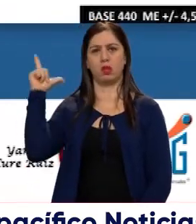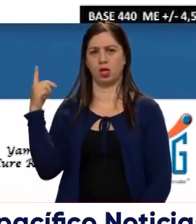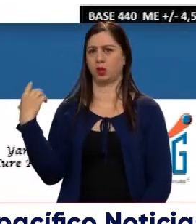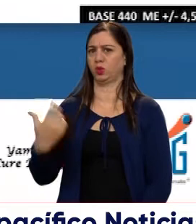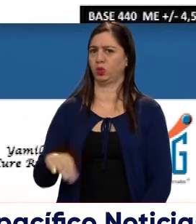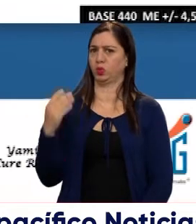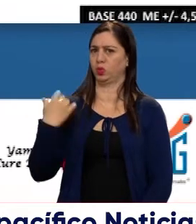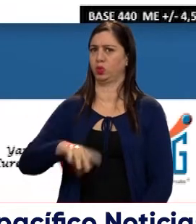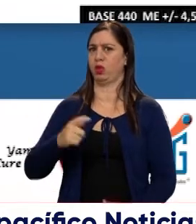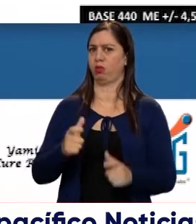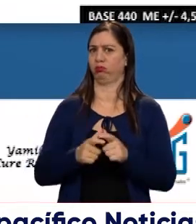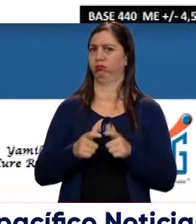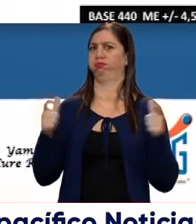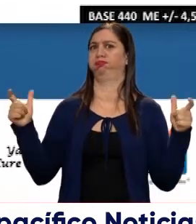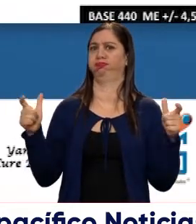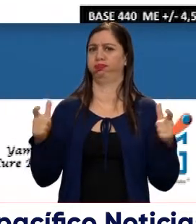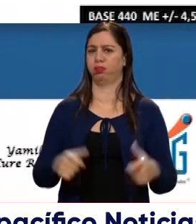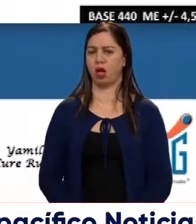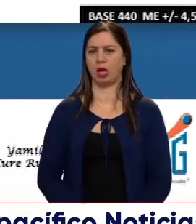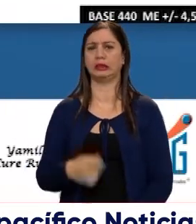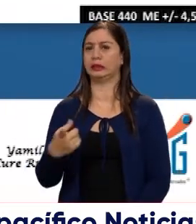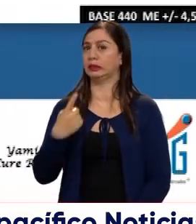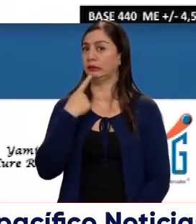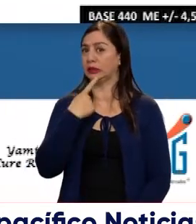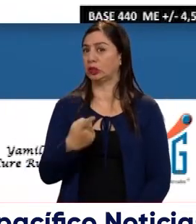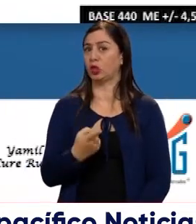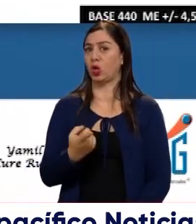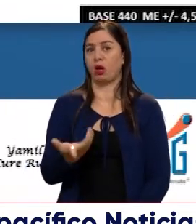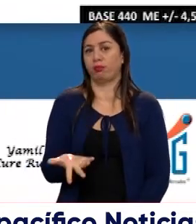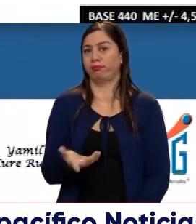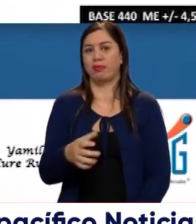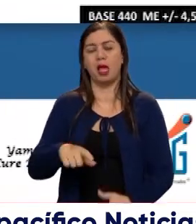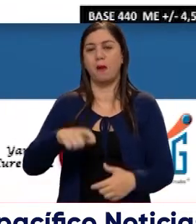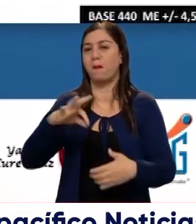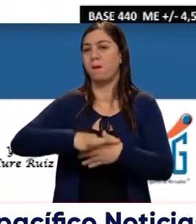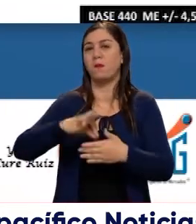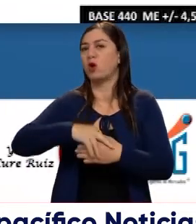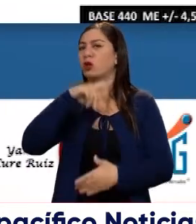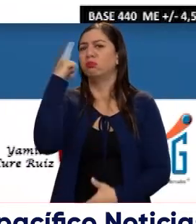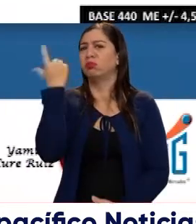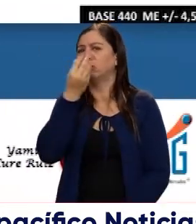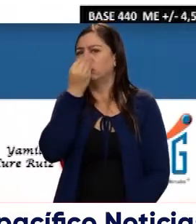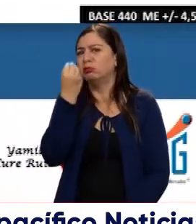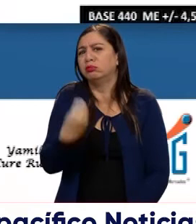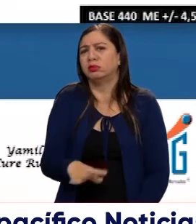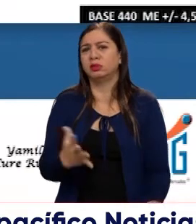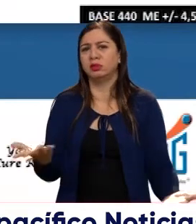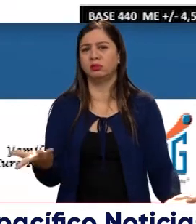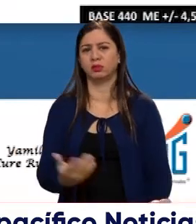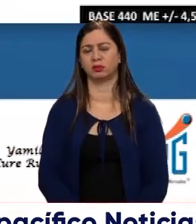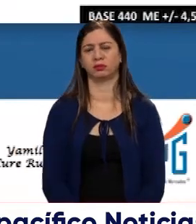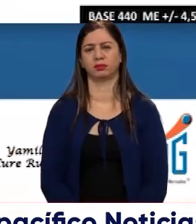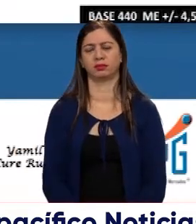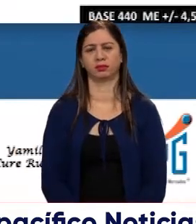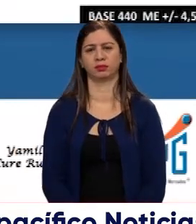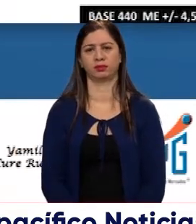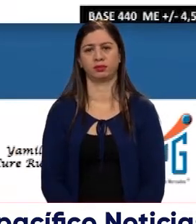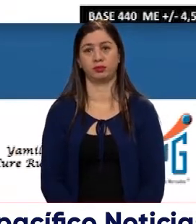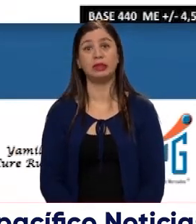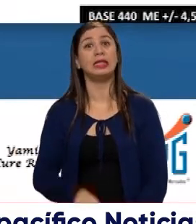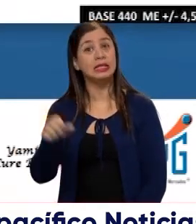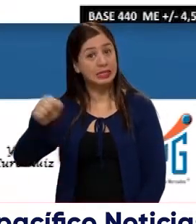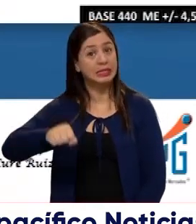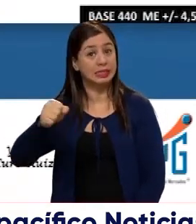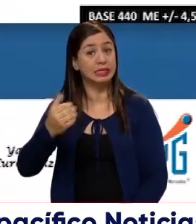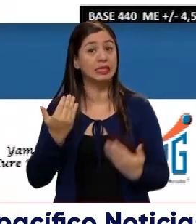Yamil, por cierto, ya habíamos dicho que no tiene mucho peso, ese voto en blanco en estas elecciones. No, no, si tiene